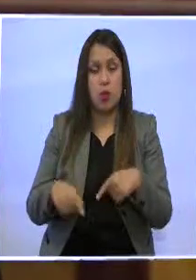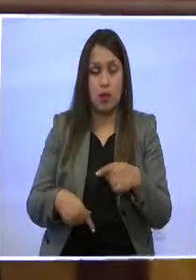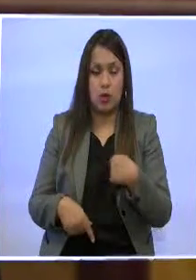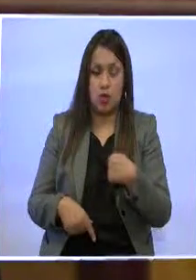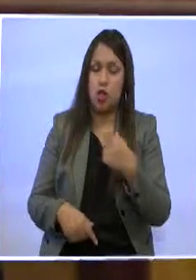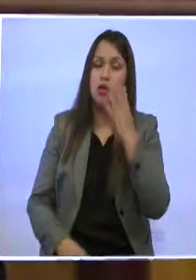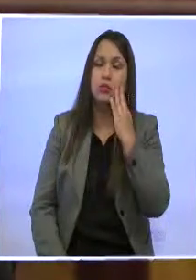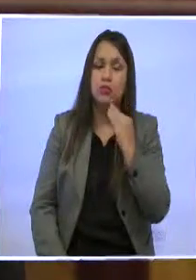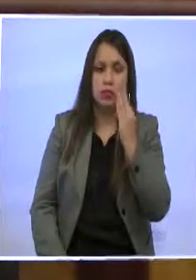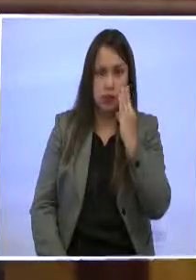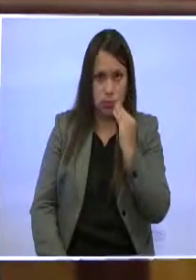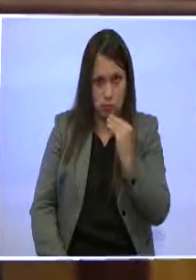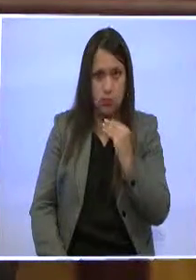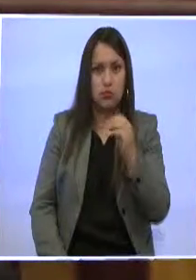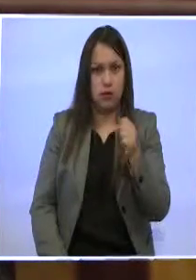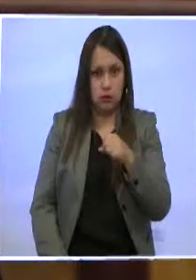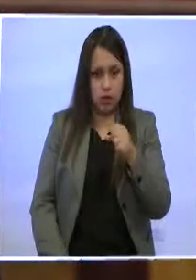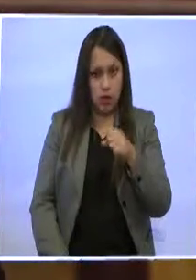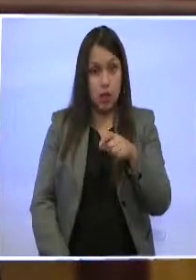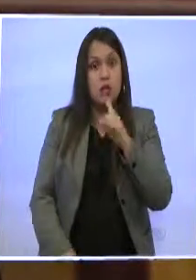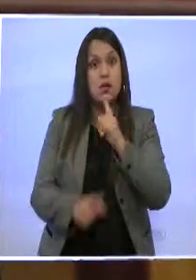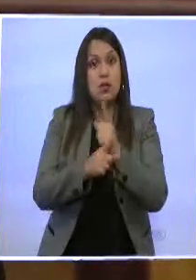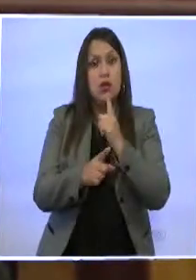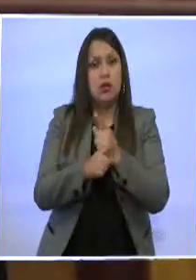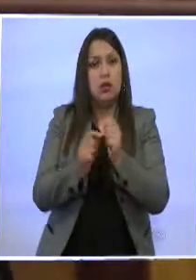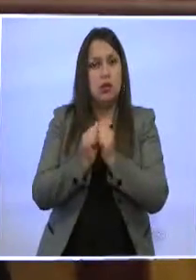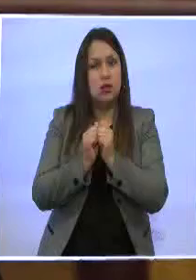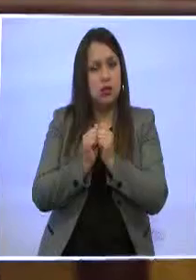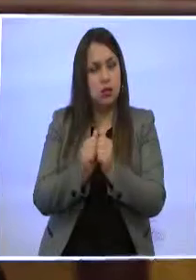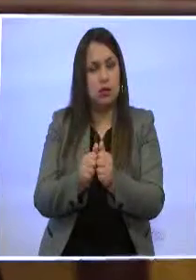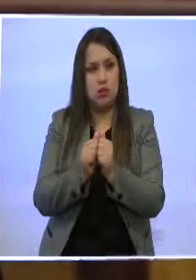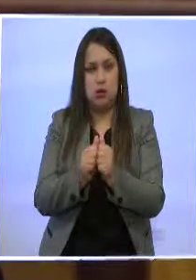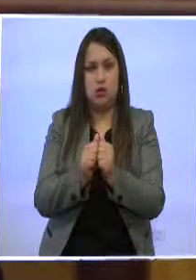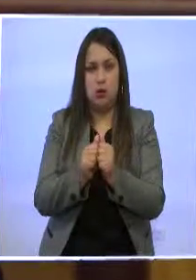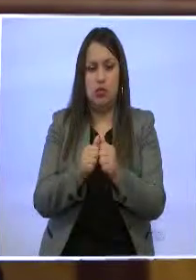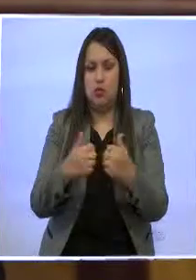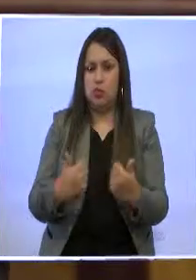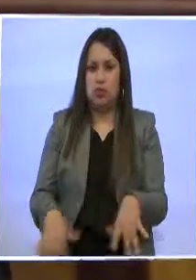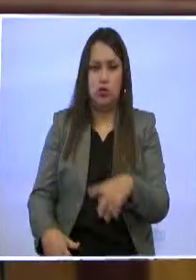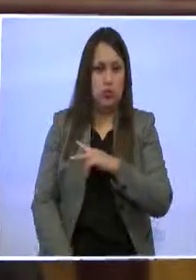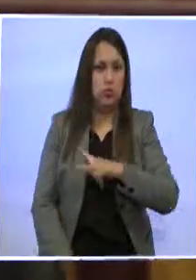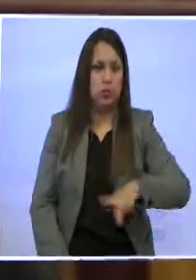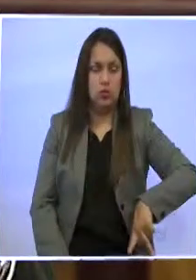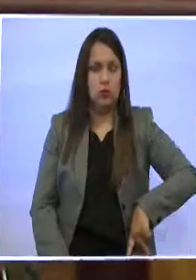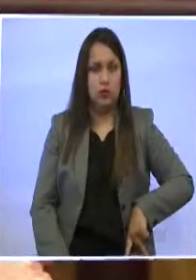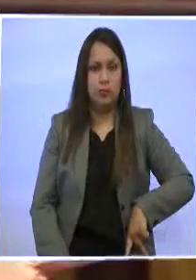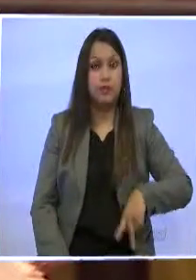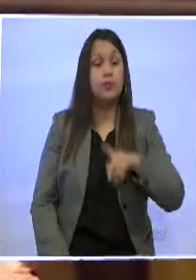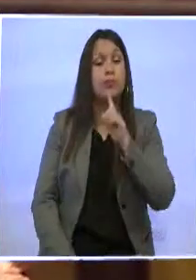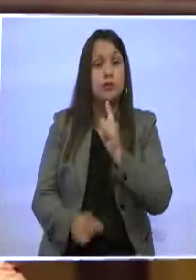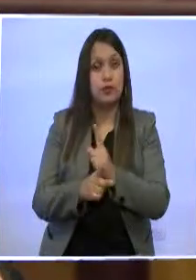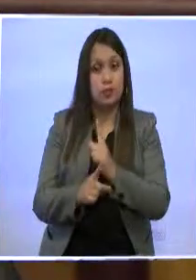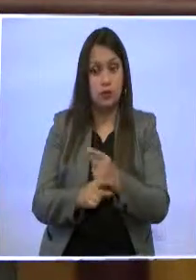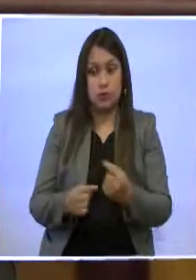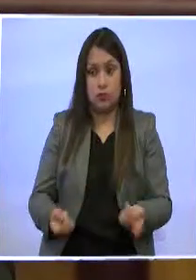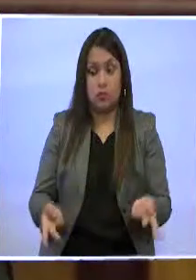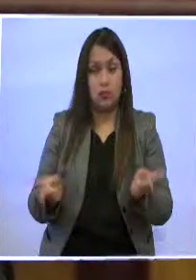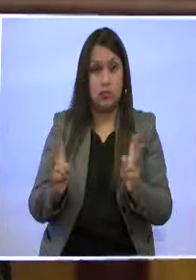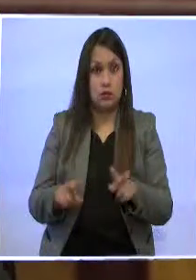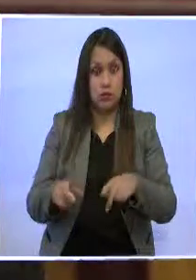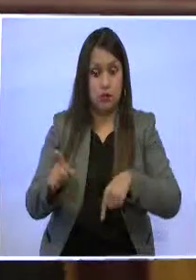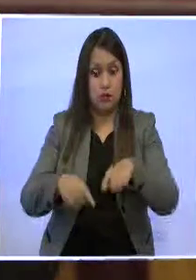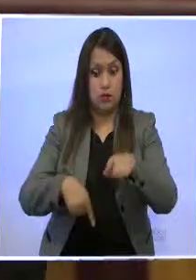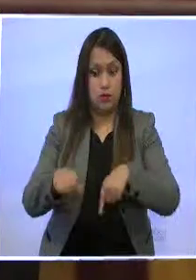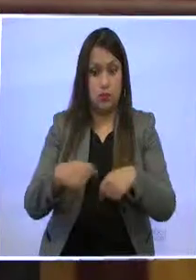experiencia sobre el tema, y por eso nos hemos concentrado en este asunto, le digo personalmente. Y porque además el hecho de la movilidad, sin